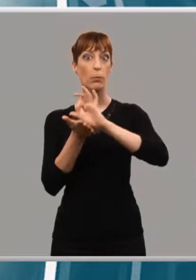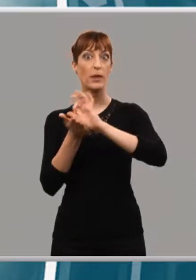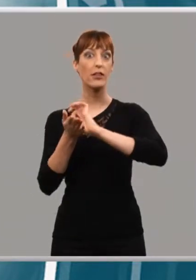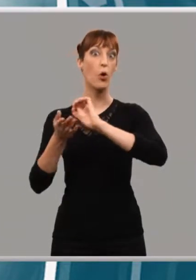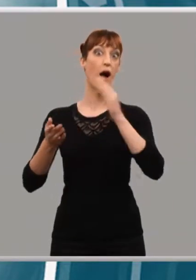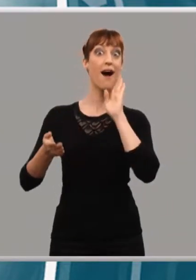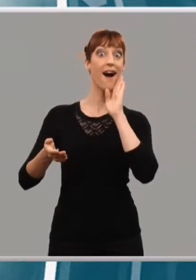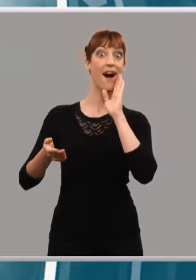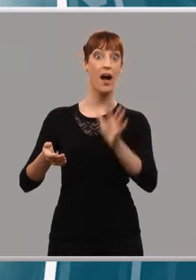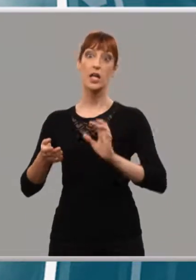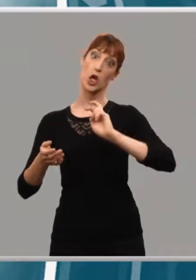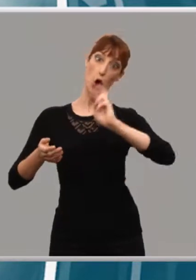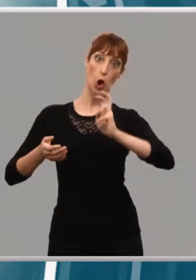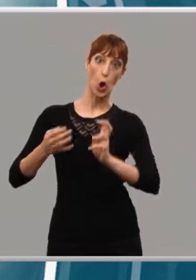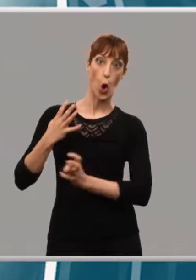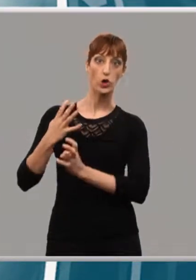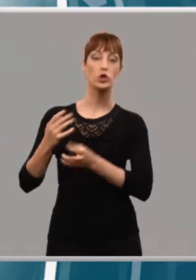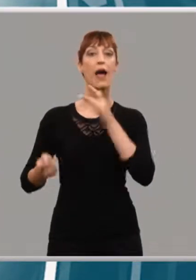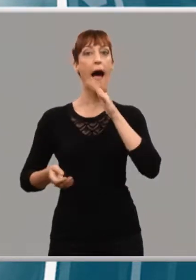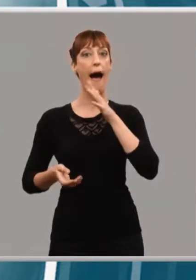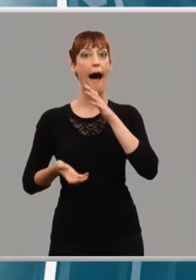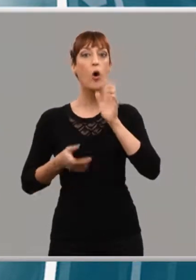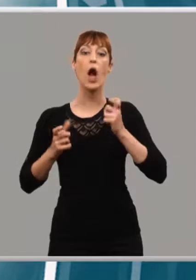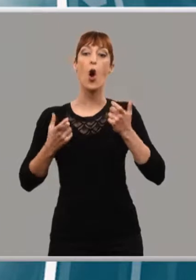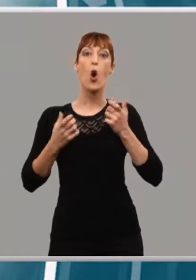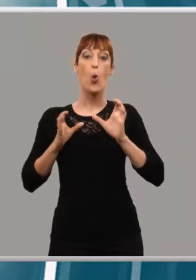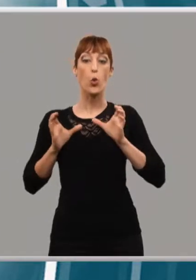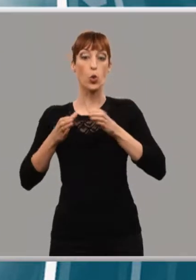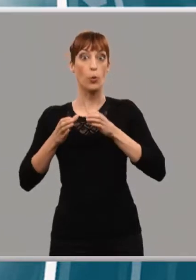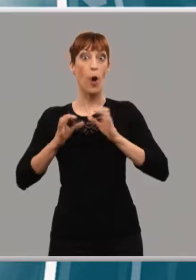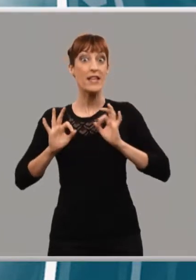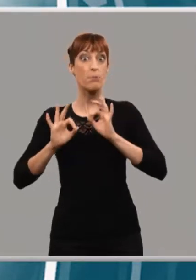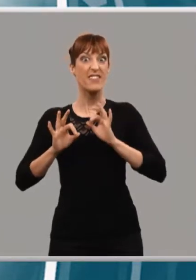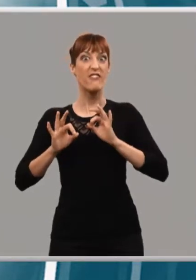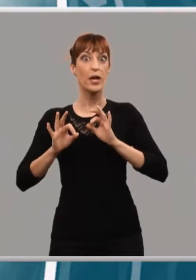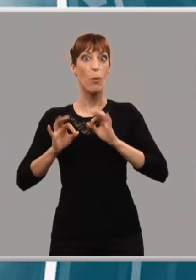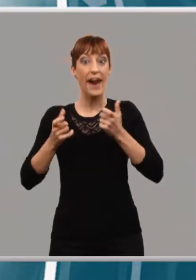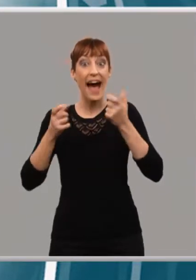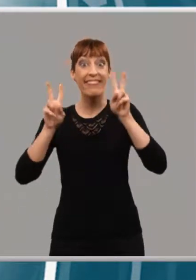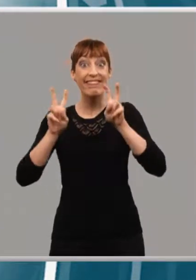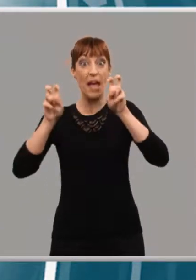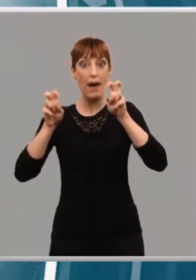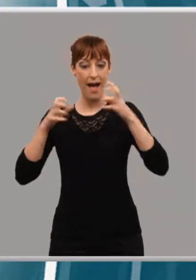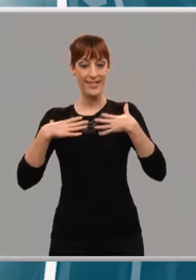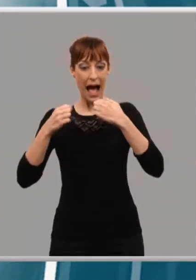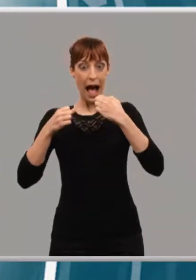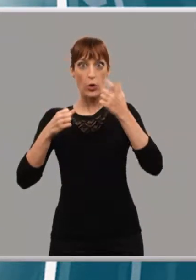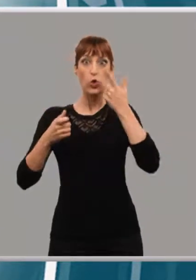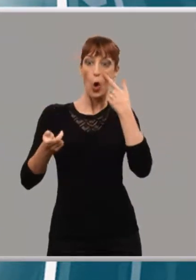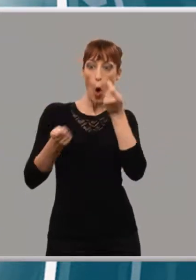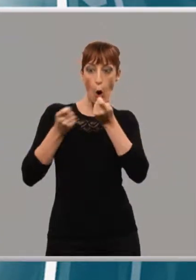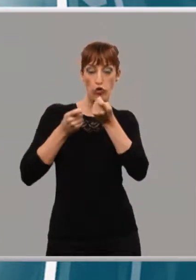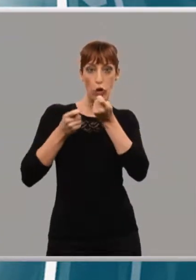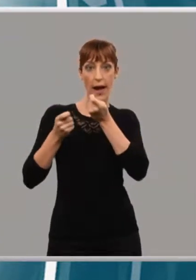Rioja va a crear una unidad de vigilancia de contratos públicos en el área de salud. La Consejería de Salud ya está trabajando en la creación